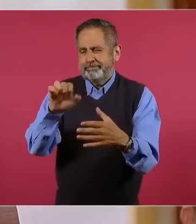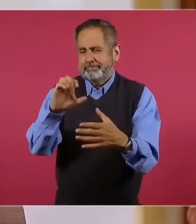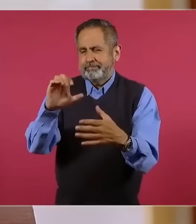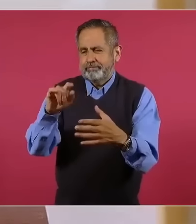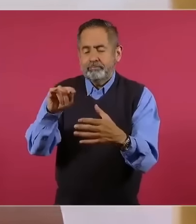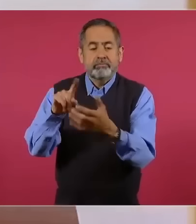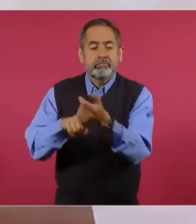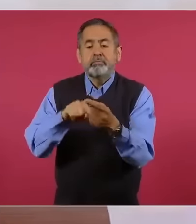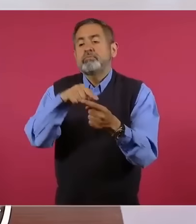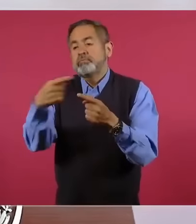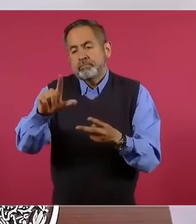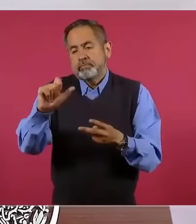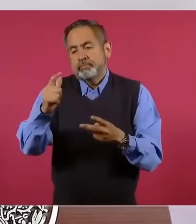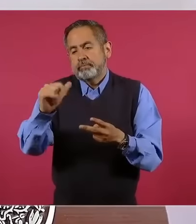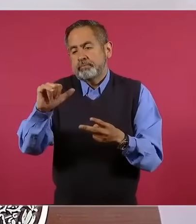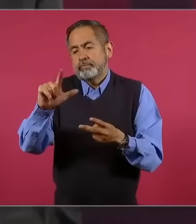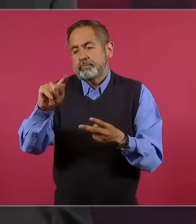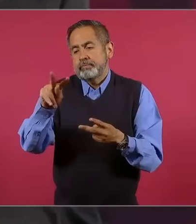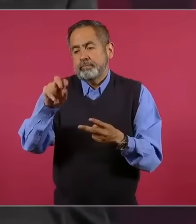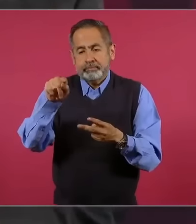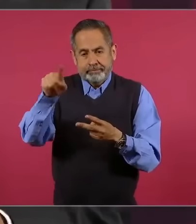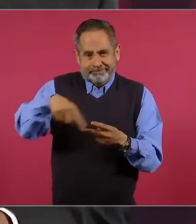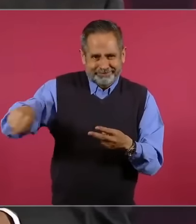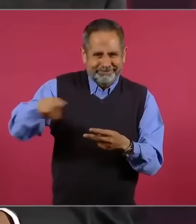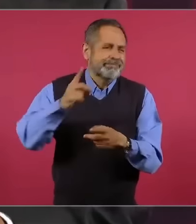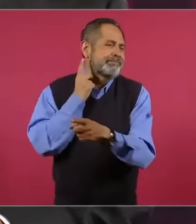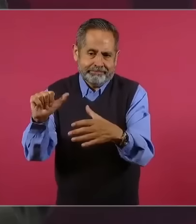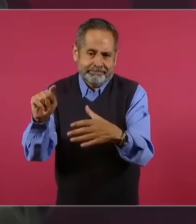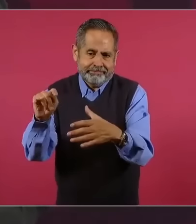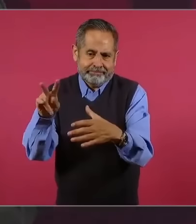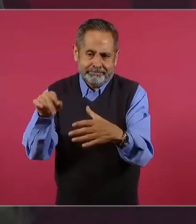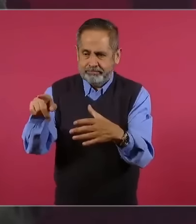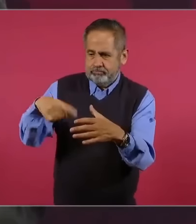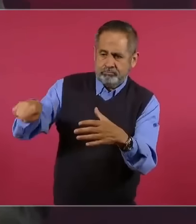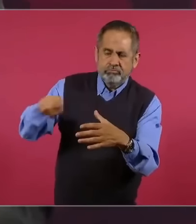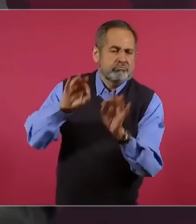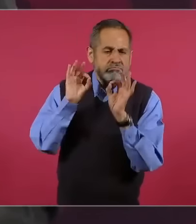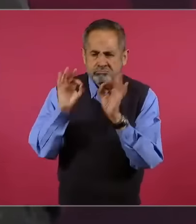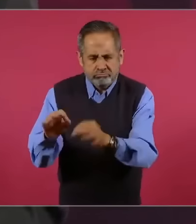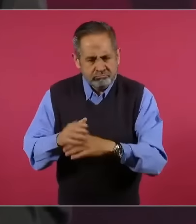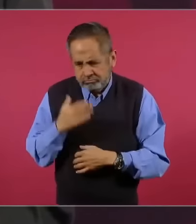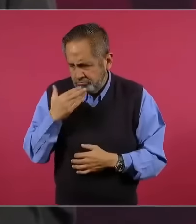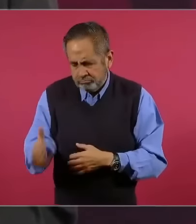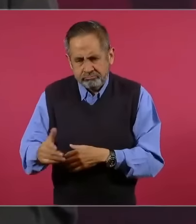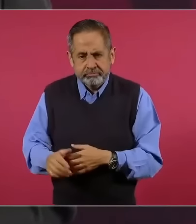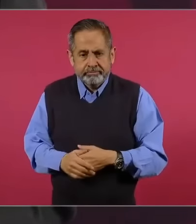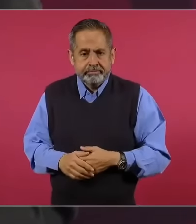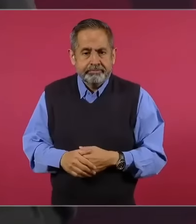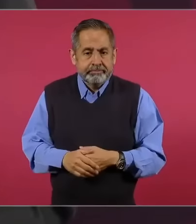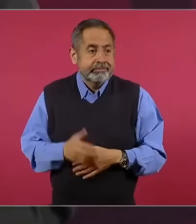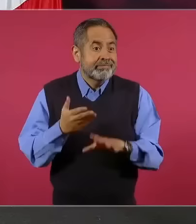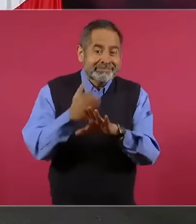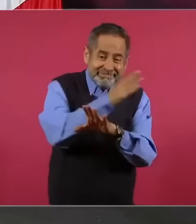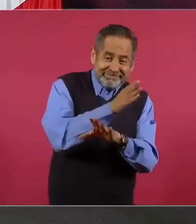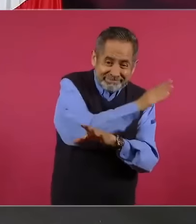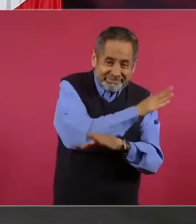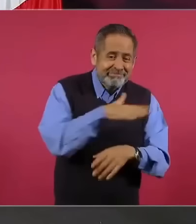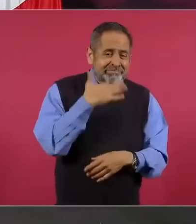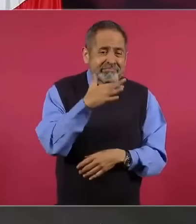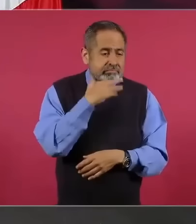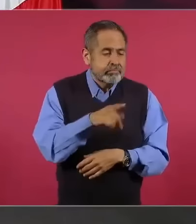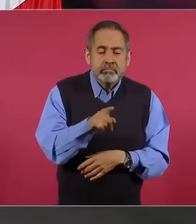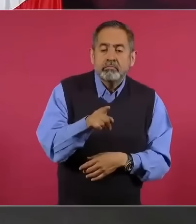cómo era antes en el Poder Legislativo? Porque se olvida. Les pagaban a los diputados, a los